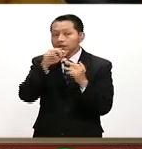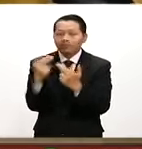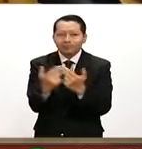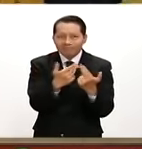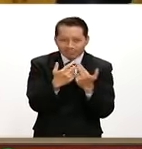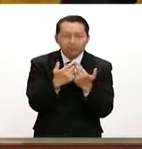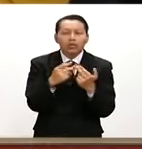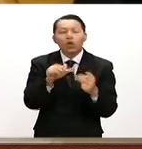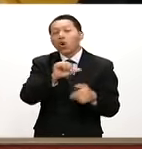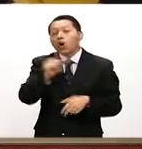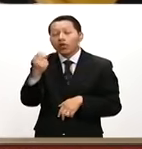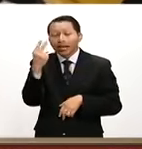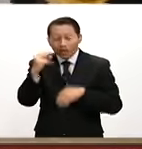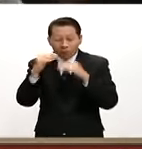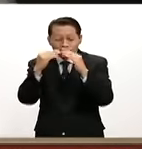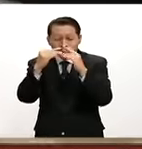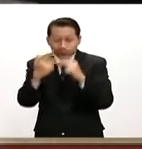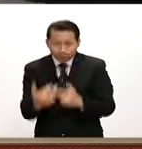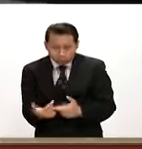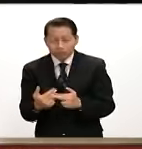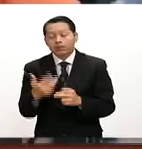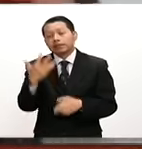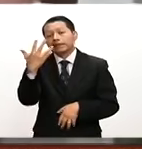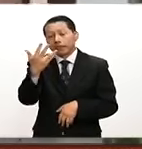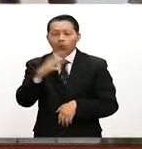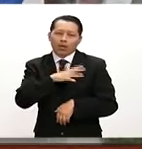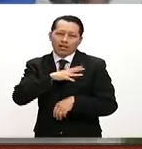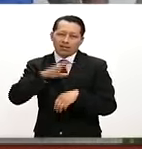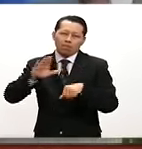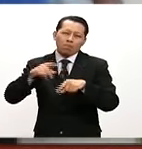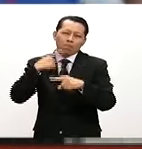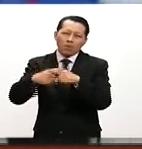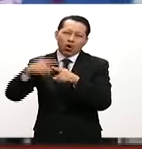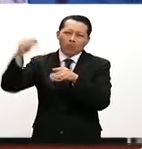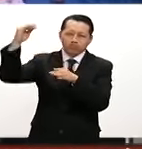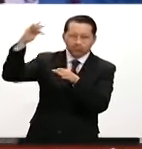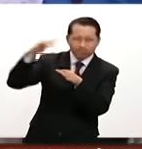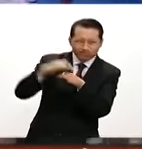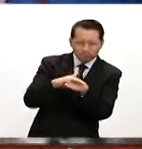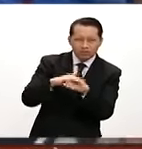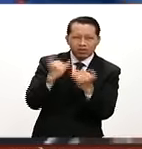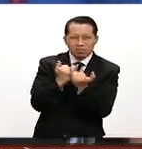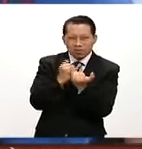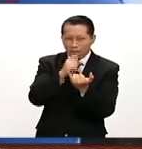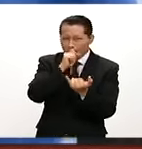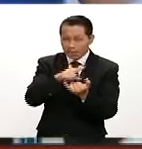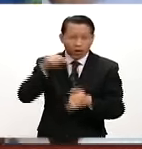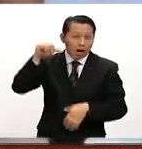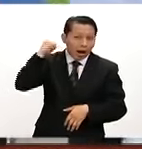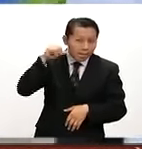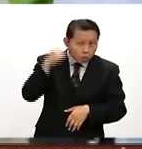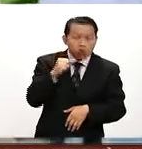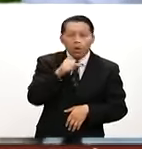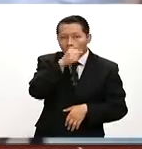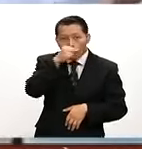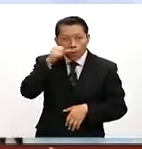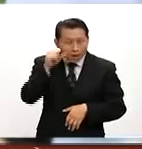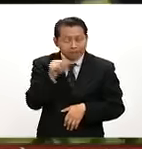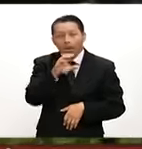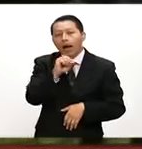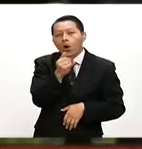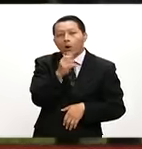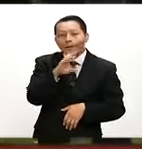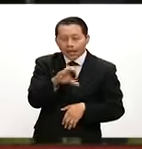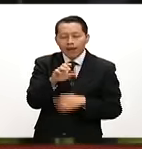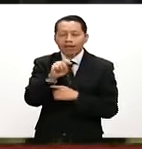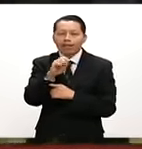dos más fueron colapsadas y cinco tuvieron daños por deslaves. Las afectaciones en las viviendas fueron en los municipios de Acapulco, Benito Juárez, Atoyac de Álvarez,